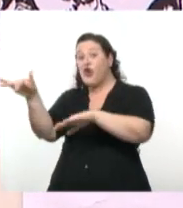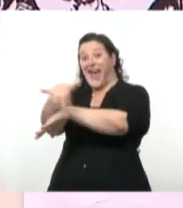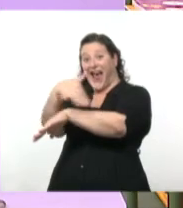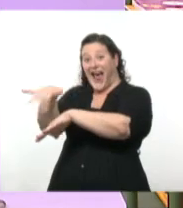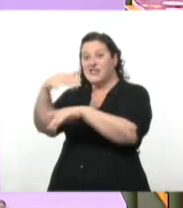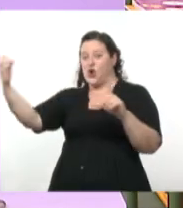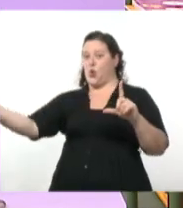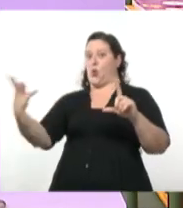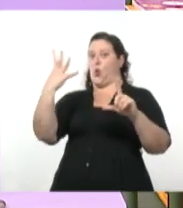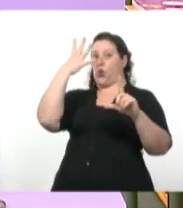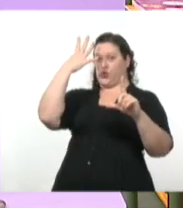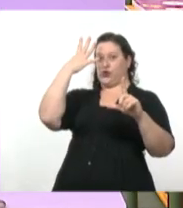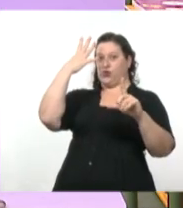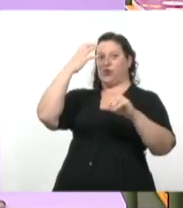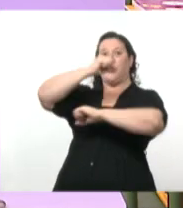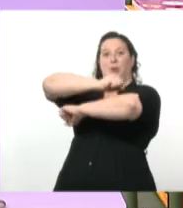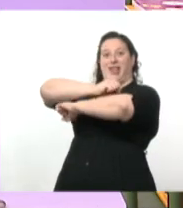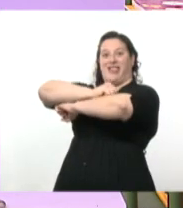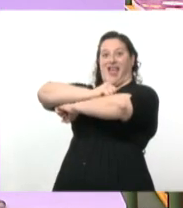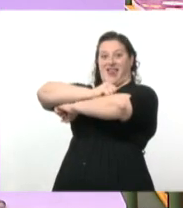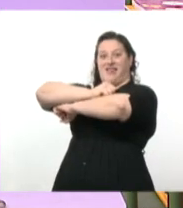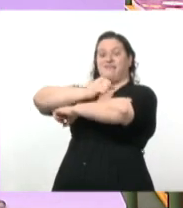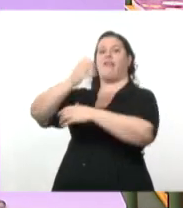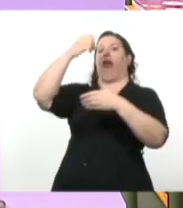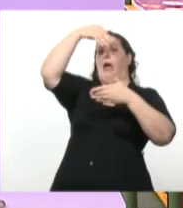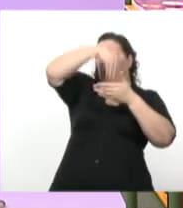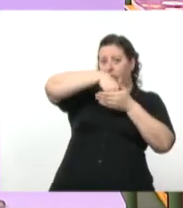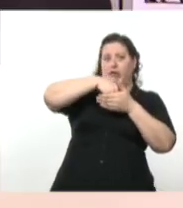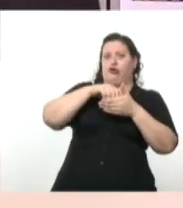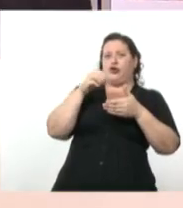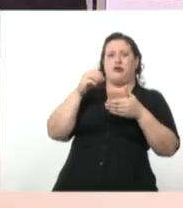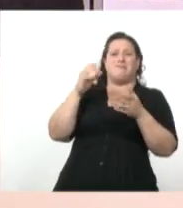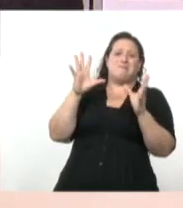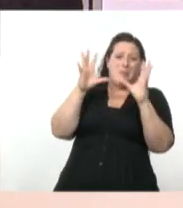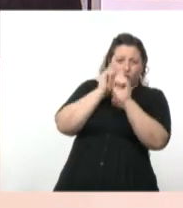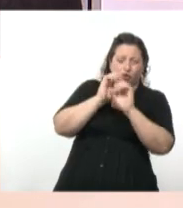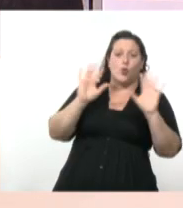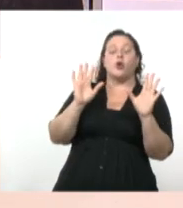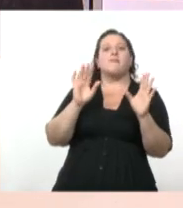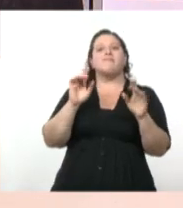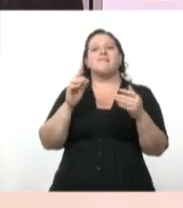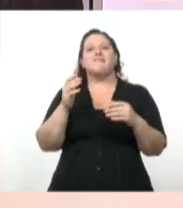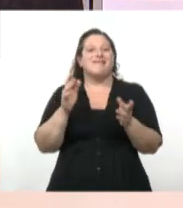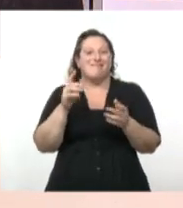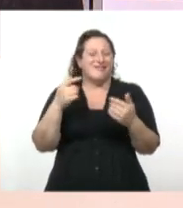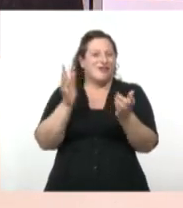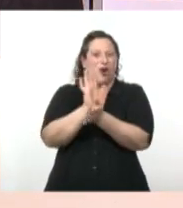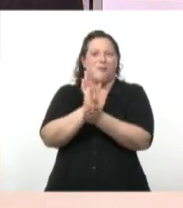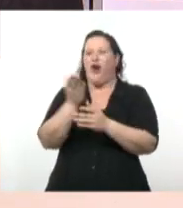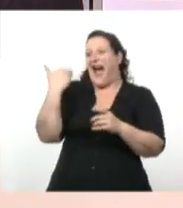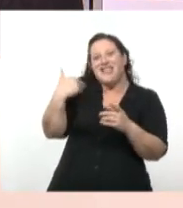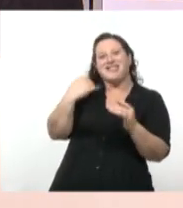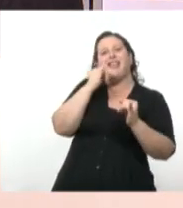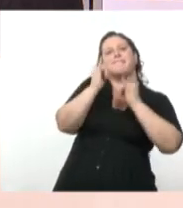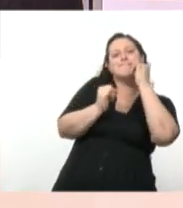opuesta a la situación de acá. Acá tenemos la luz afuera y ahora tenemos más penumbra adentro. Y